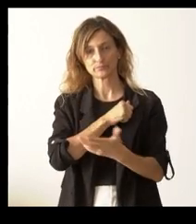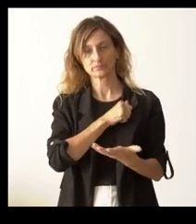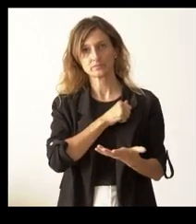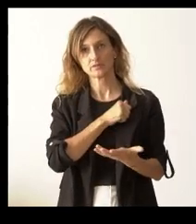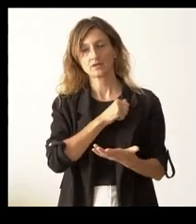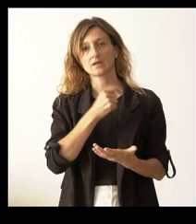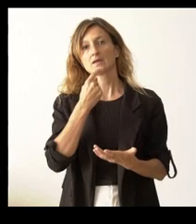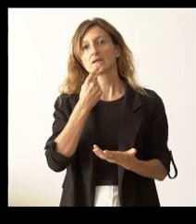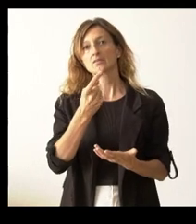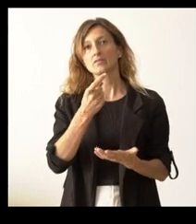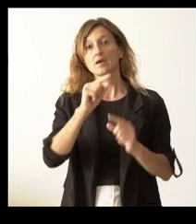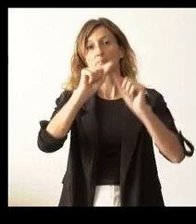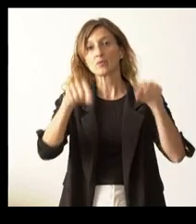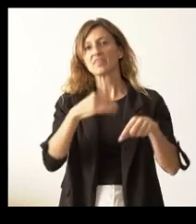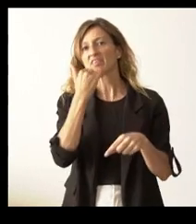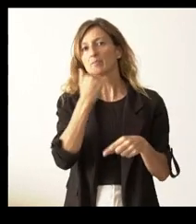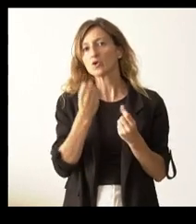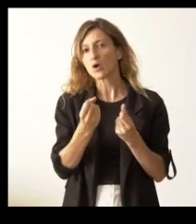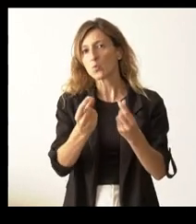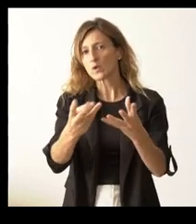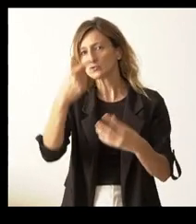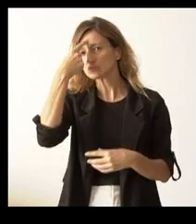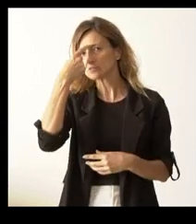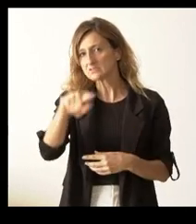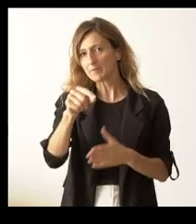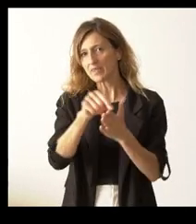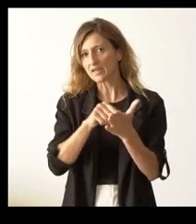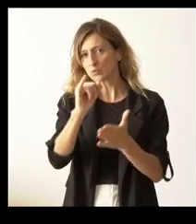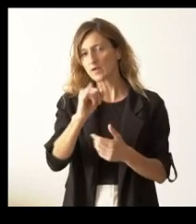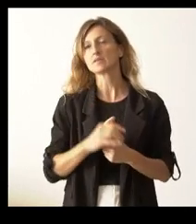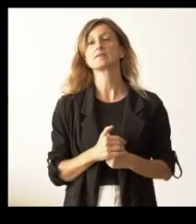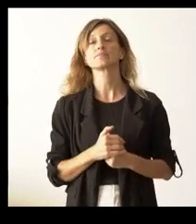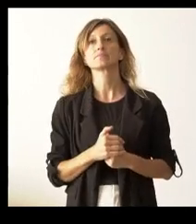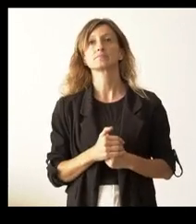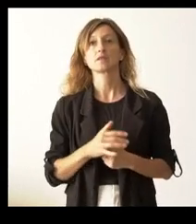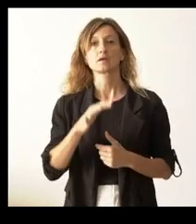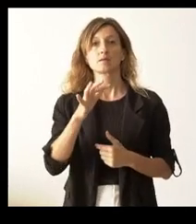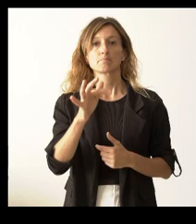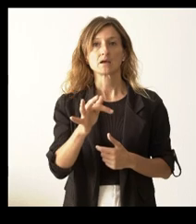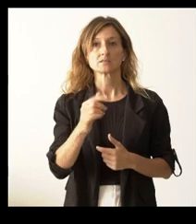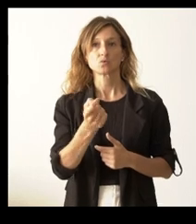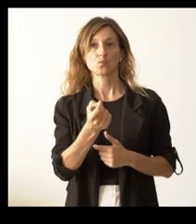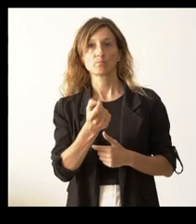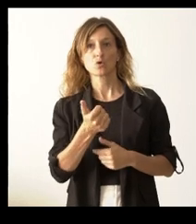¿Cuántos serían en la provincia de Zamora? No sé si se podría tener el dato. Y abusando un poco de